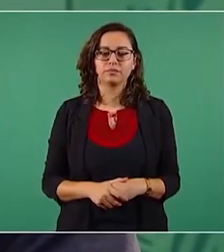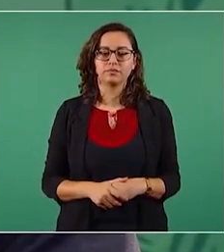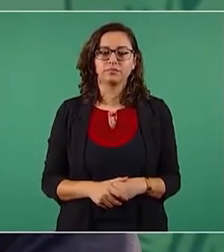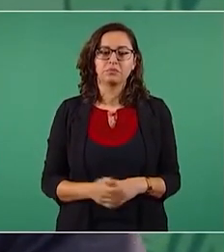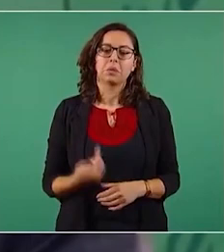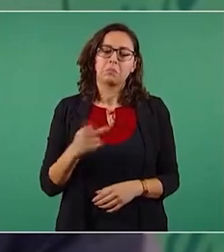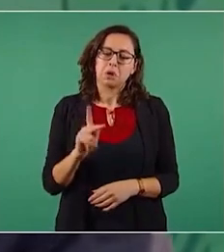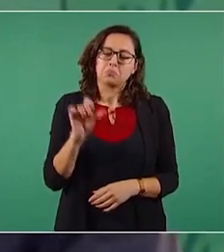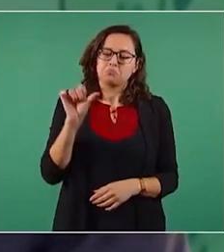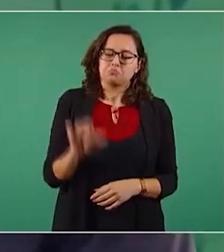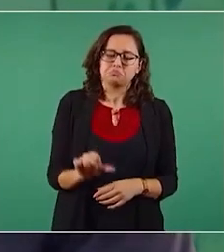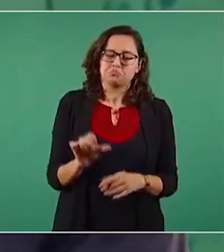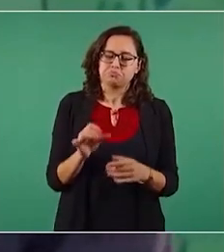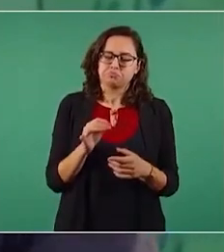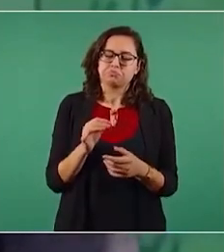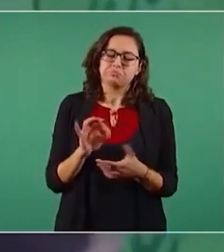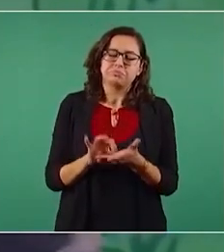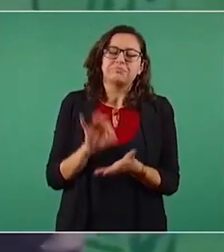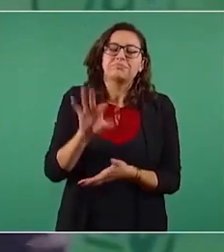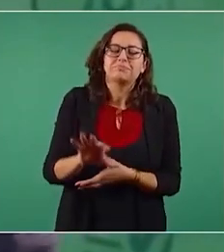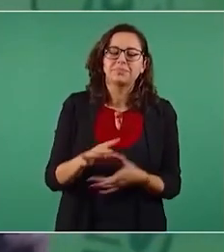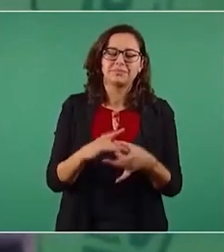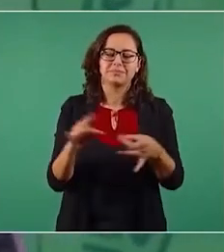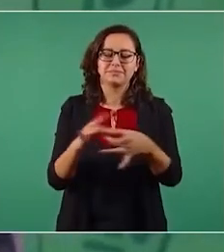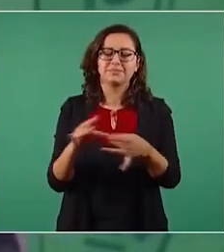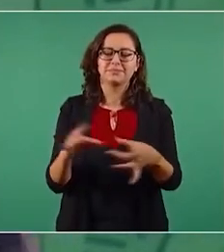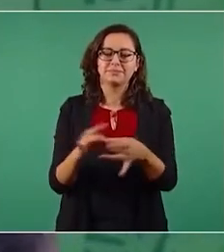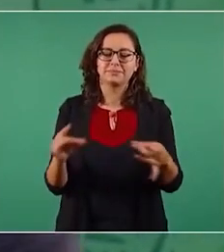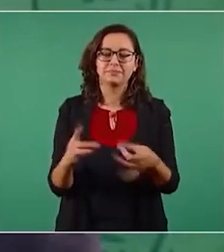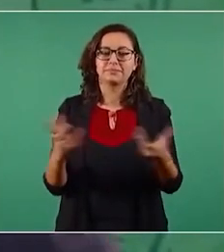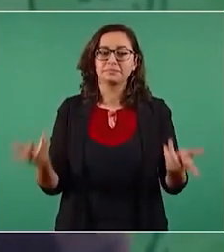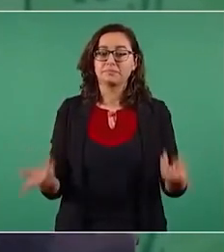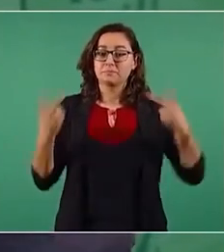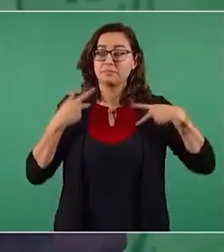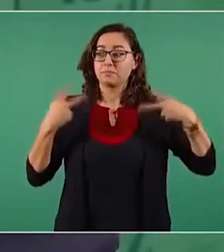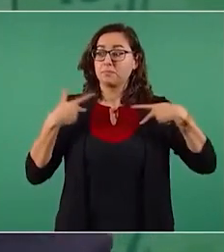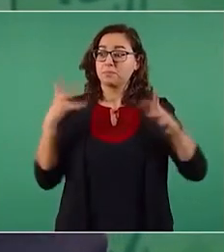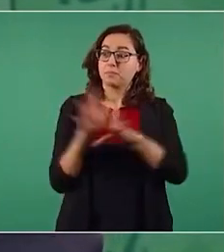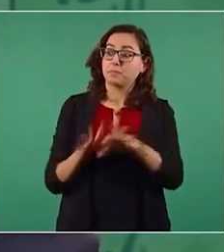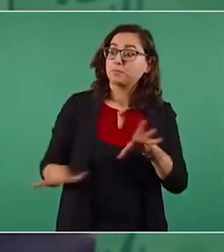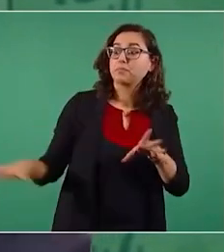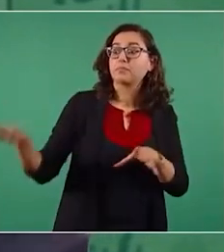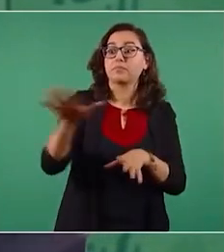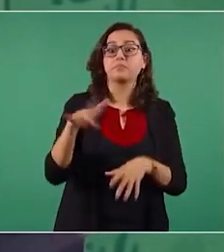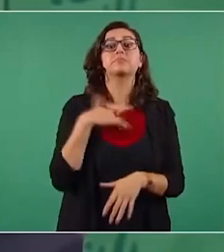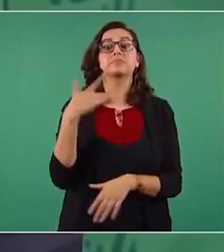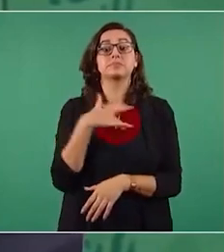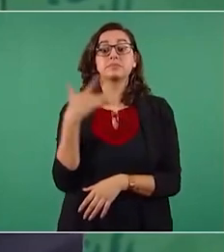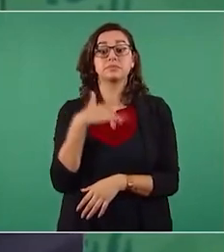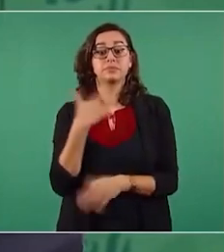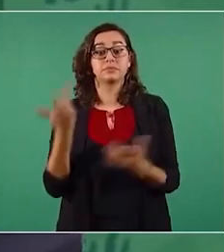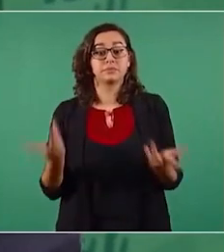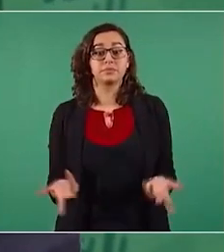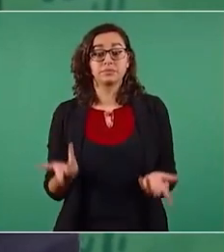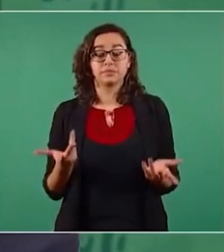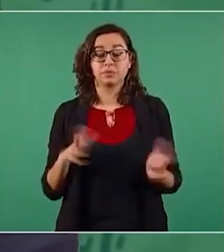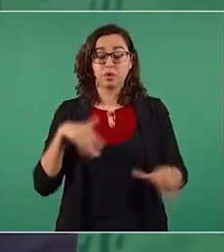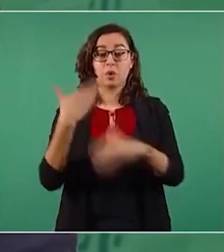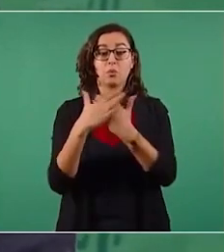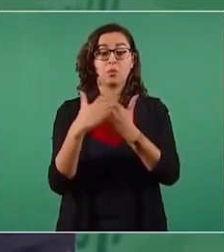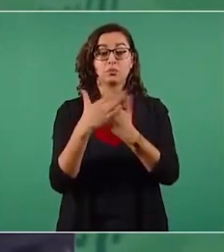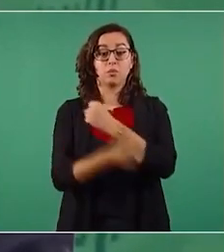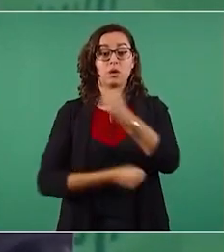Hay que ver qué dice la gente porque a finales de marzo